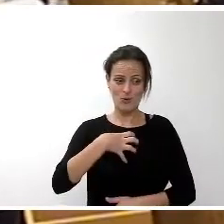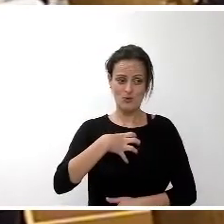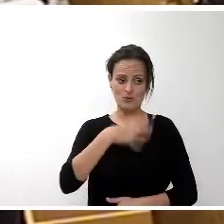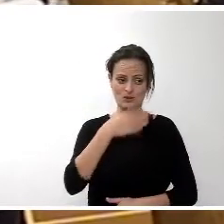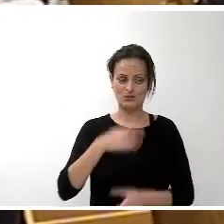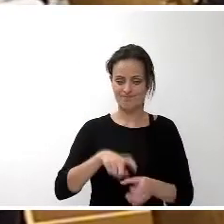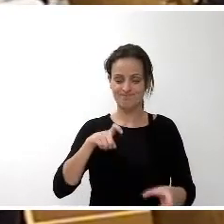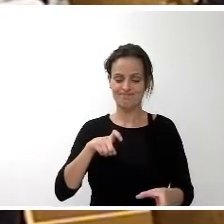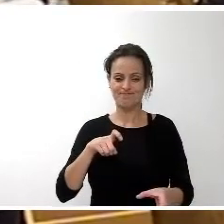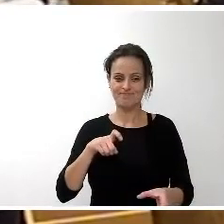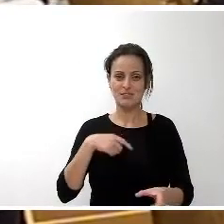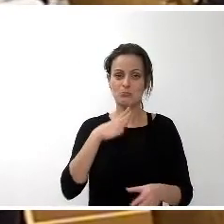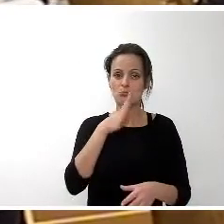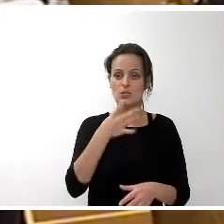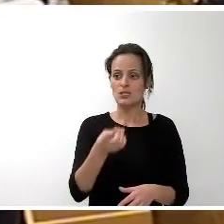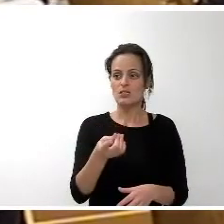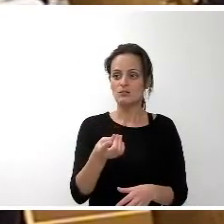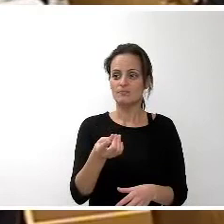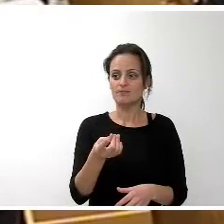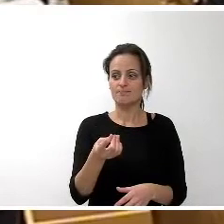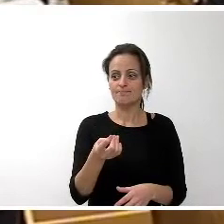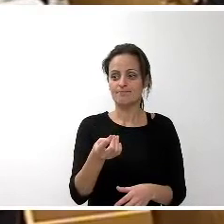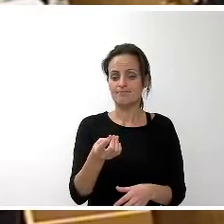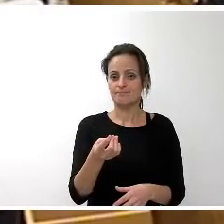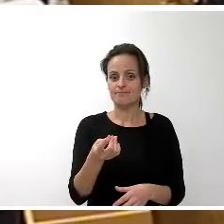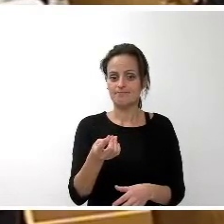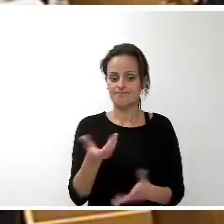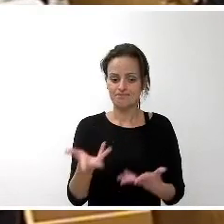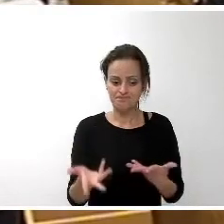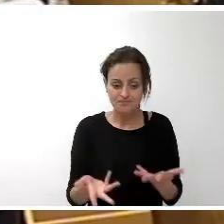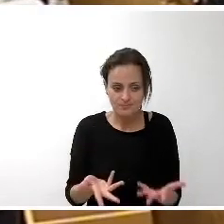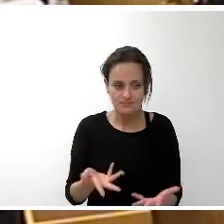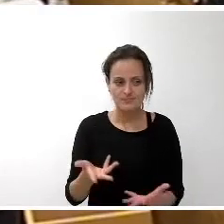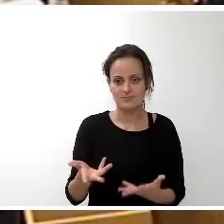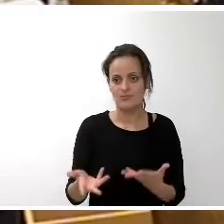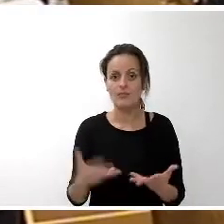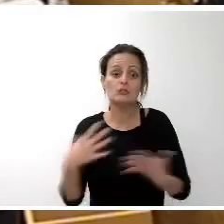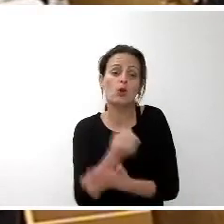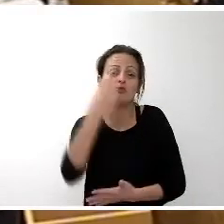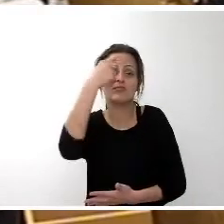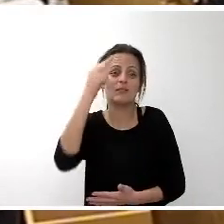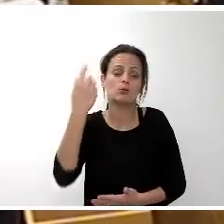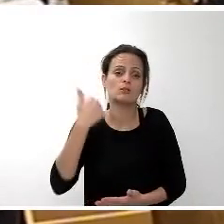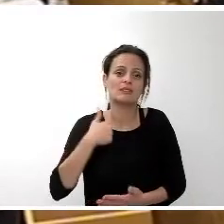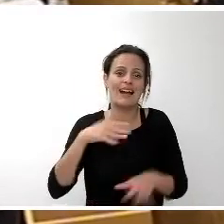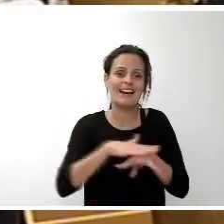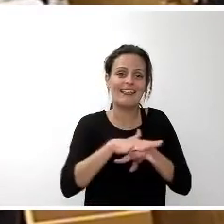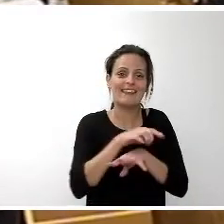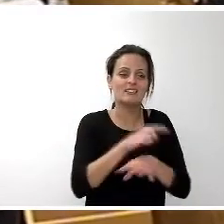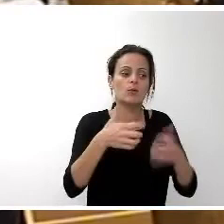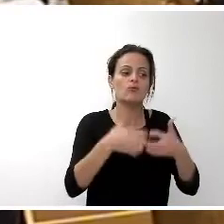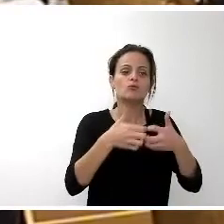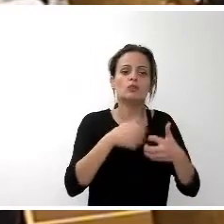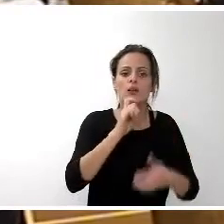ciudadano creo que de evitar todos sabemos cómo está bueno la esta red y por tanto